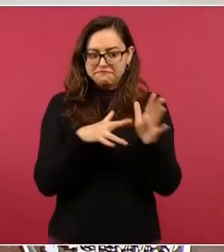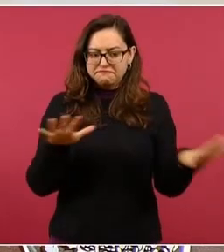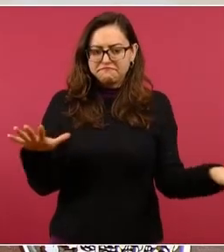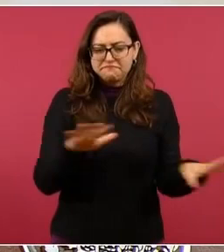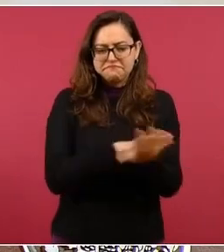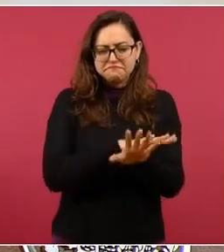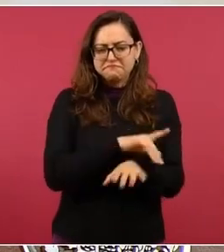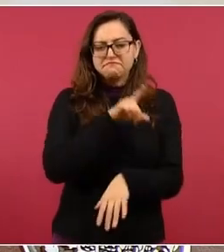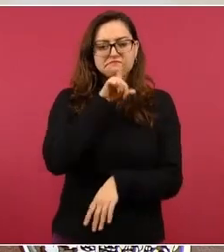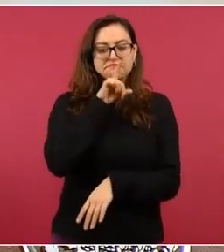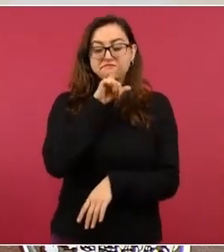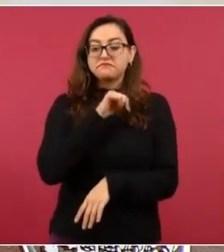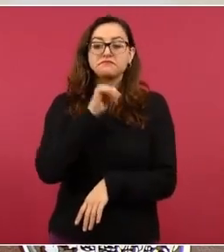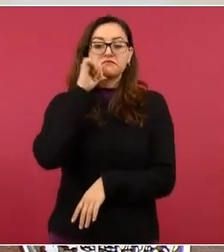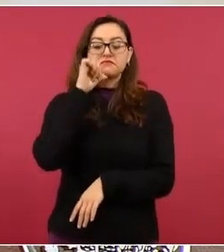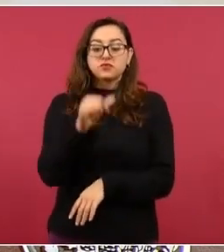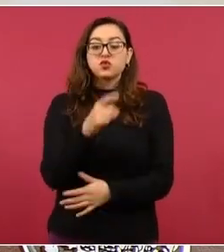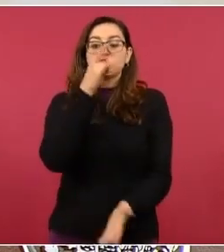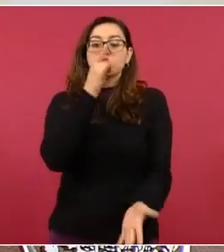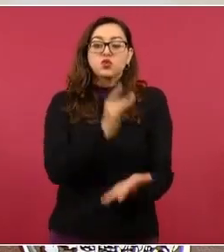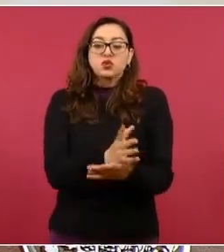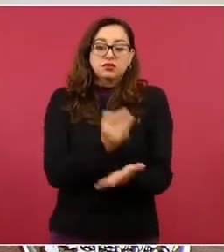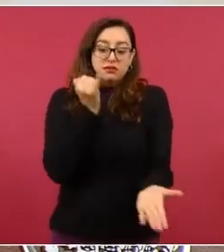Pero lo del pago de impuestos,